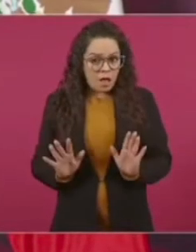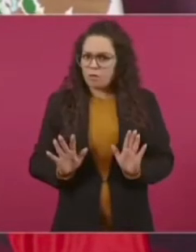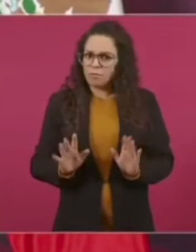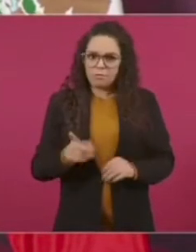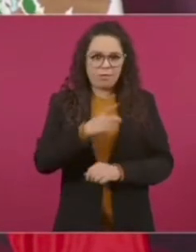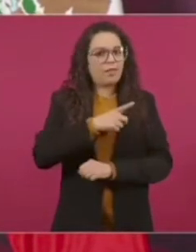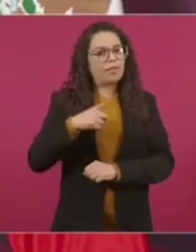Gracias. Gracias. Gracias. Gracias. Gracias. Gracias. Gracias.